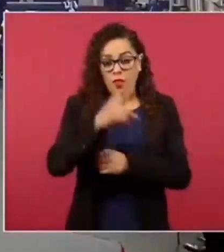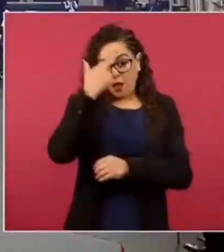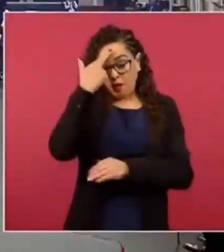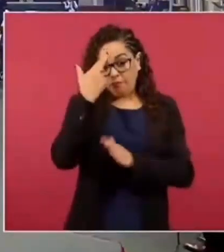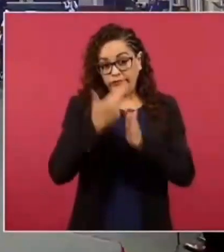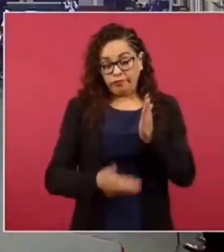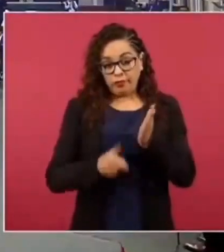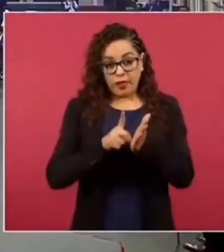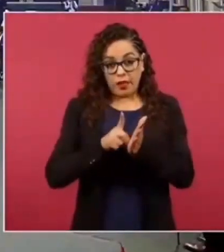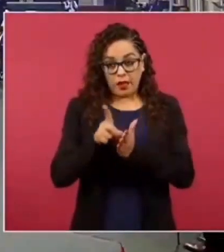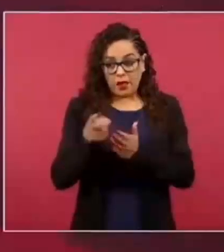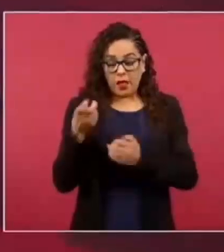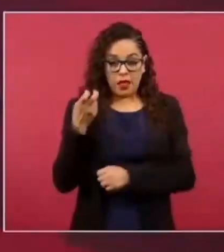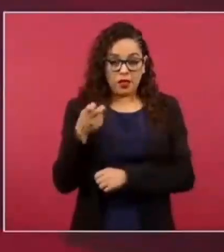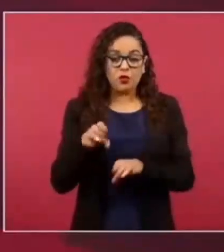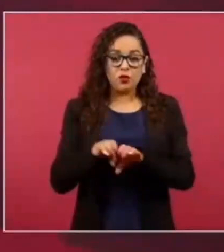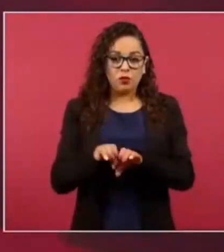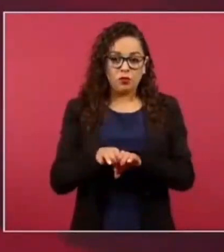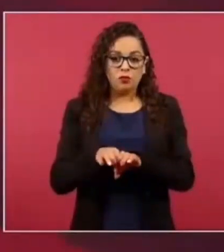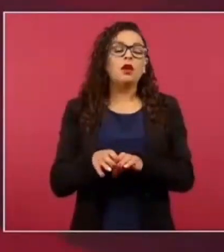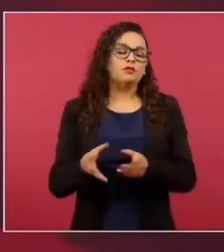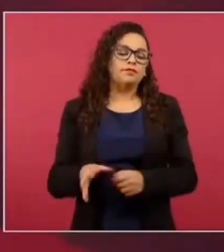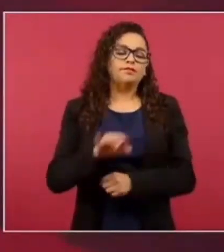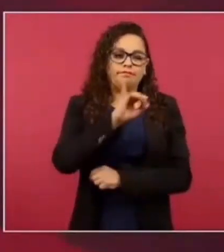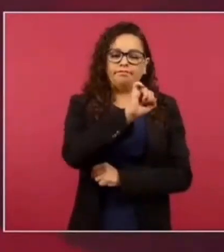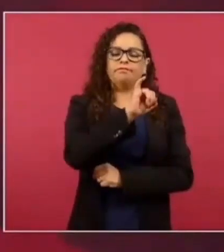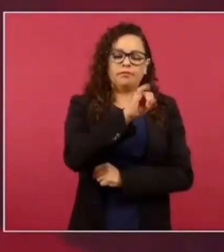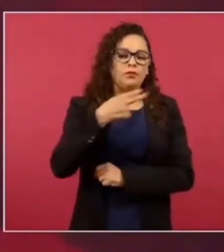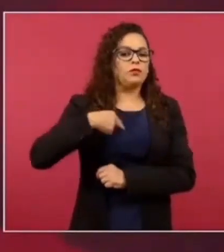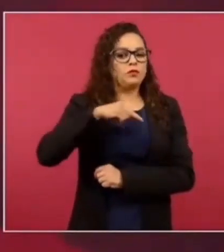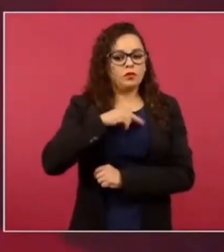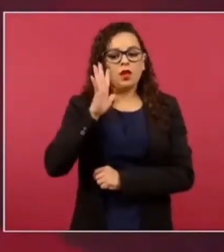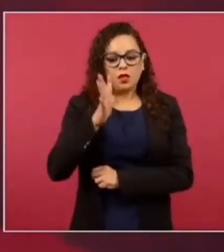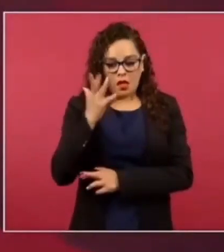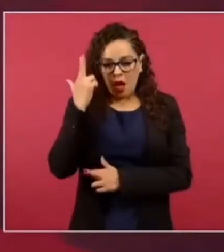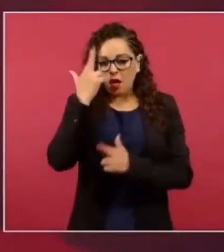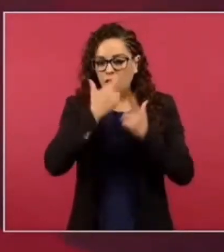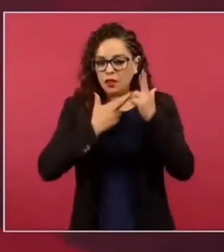derechos. Todo eso se está revisando, nada más que en su momento.